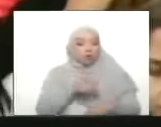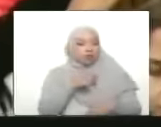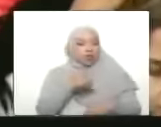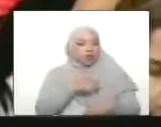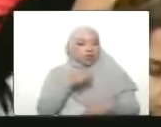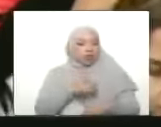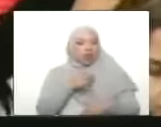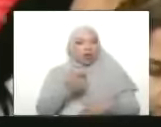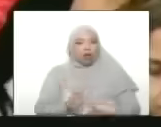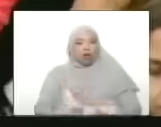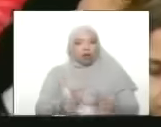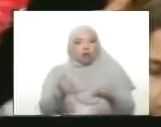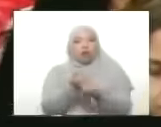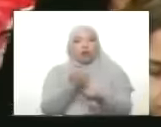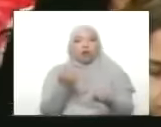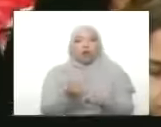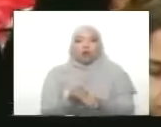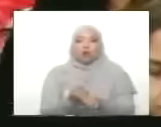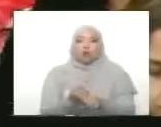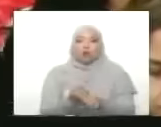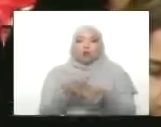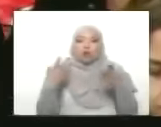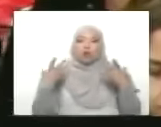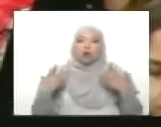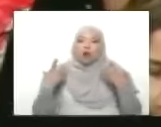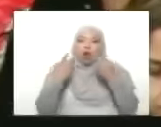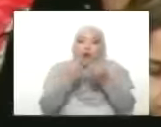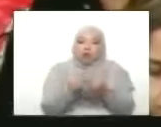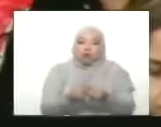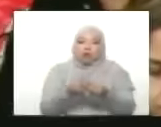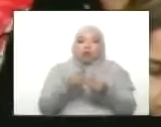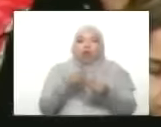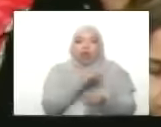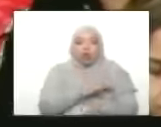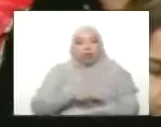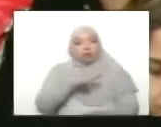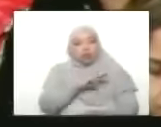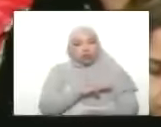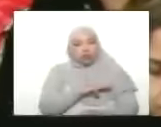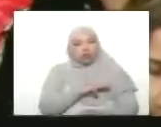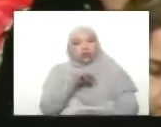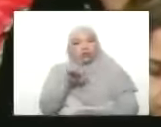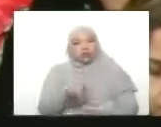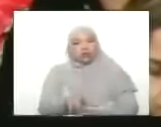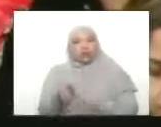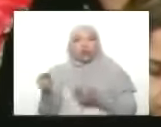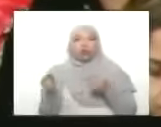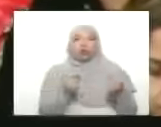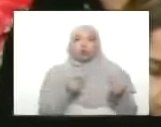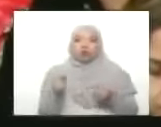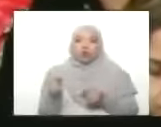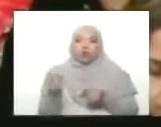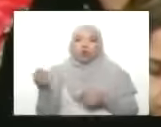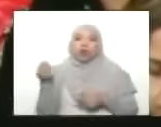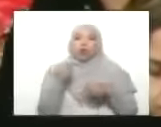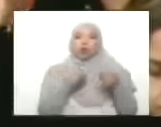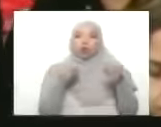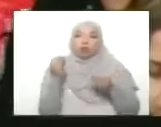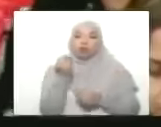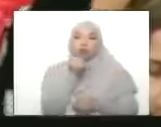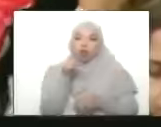iniciativas tienen en estos campos un acompañamiento desde la misión además un diagnóstico un mapa